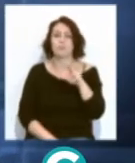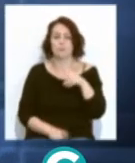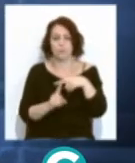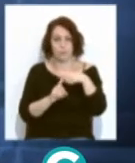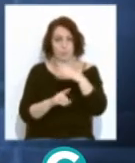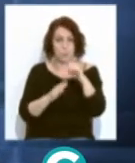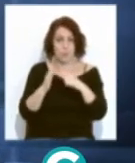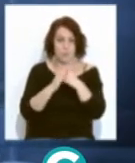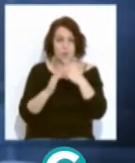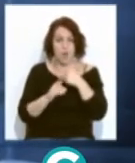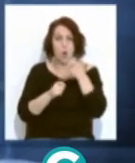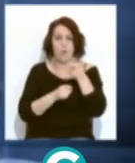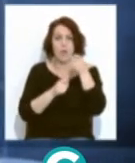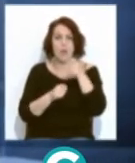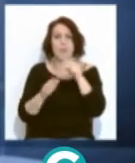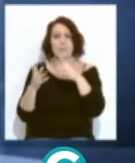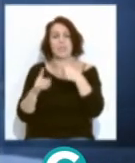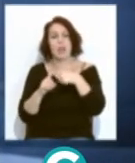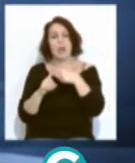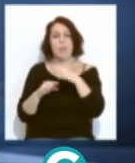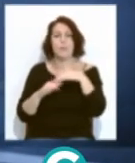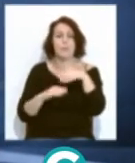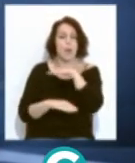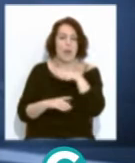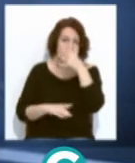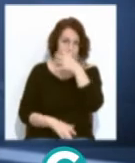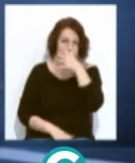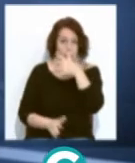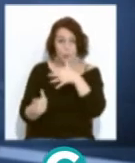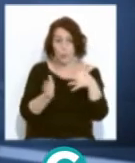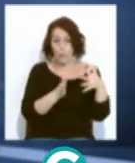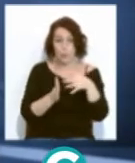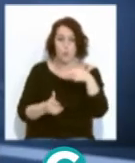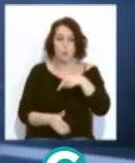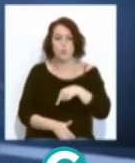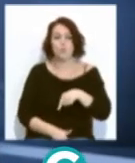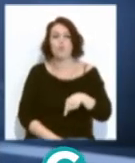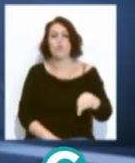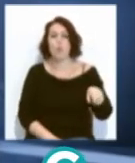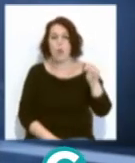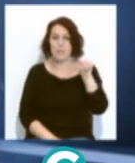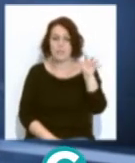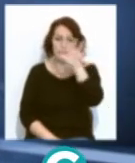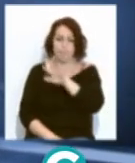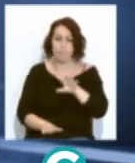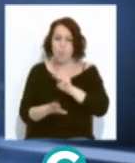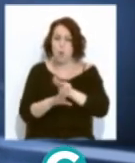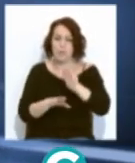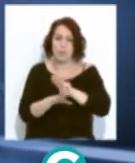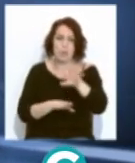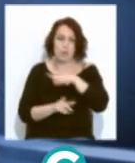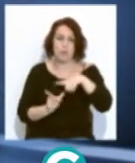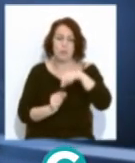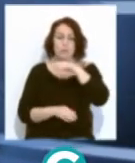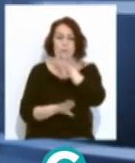grados de máxima en Olvera y los 7 grados de mínima en Jerez. Los vientos operan del suroeste y componiente en el estrecho. A